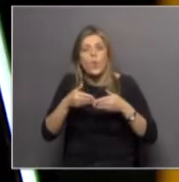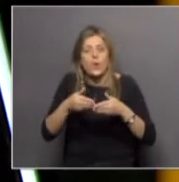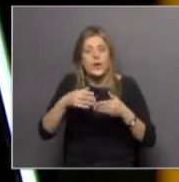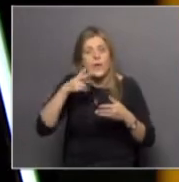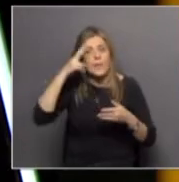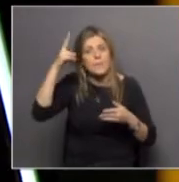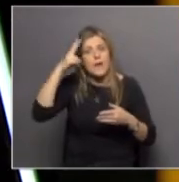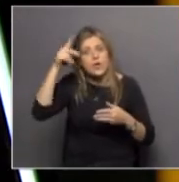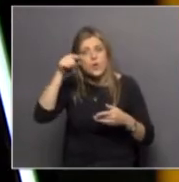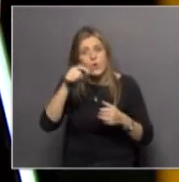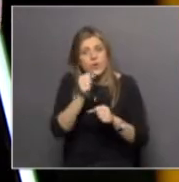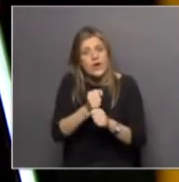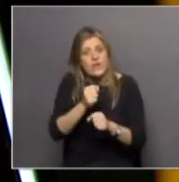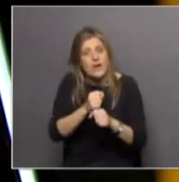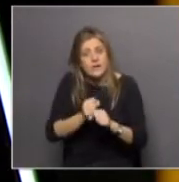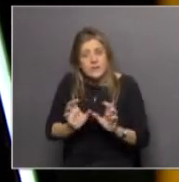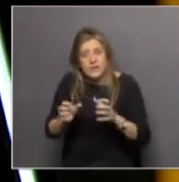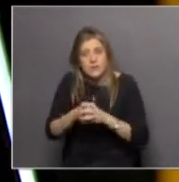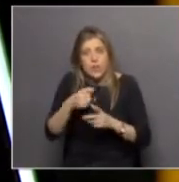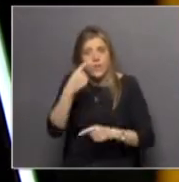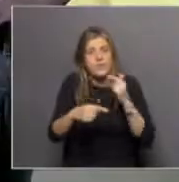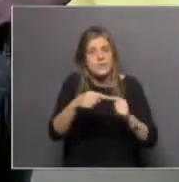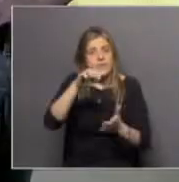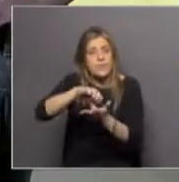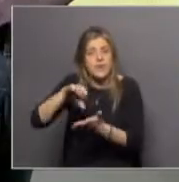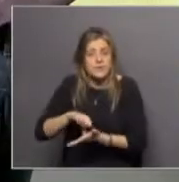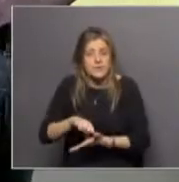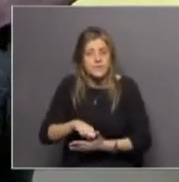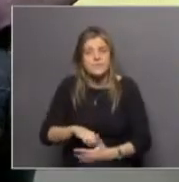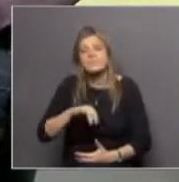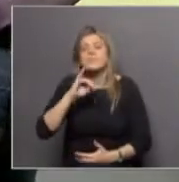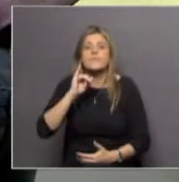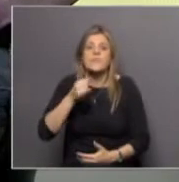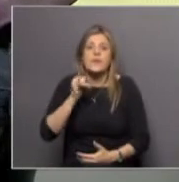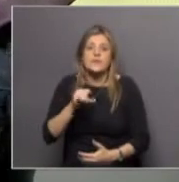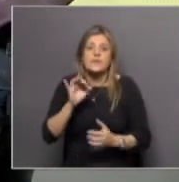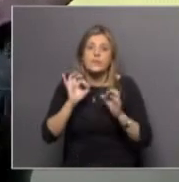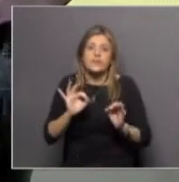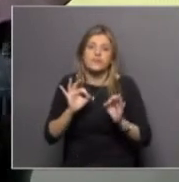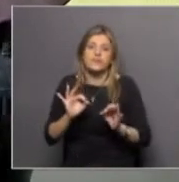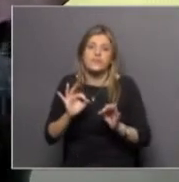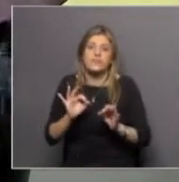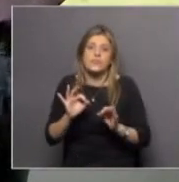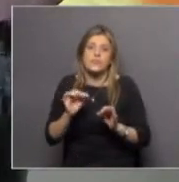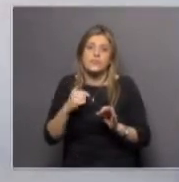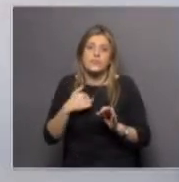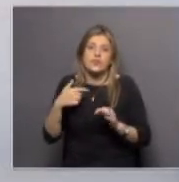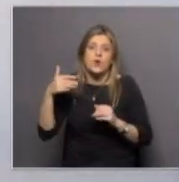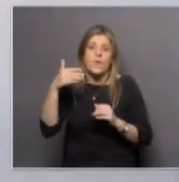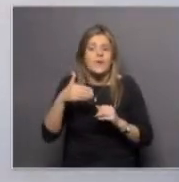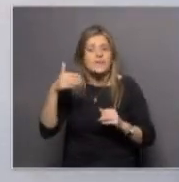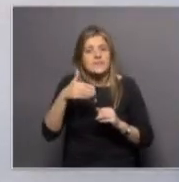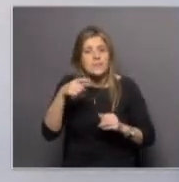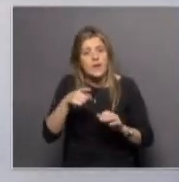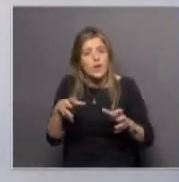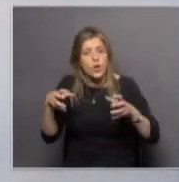peruano y trabajando con un equipo de varios países. Sí, exactamente. Participamos